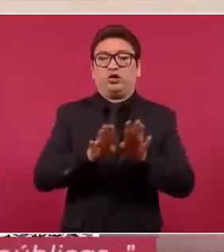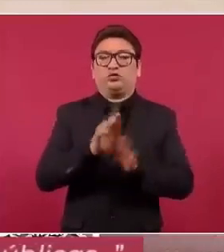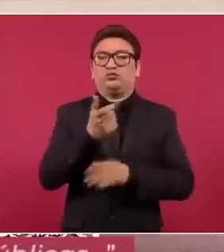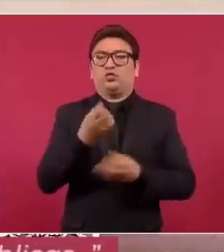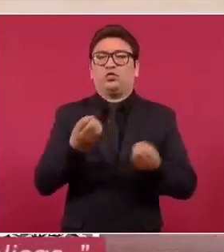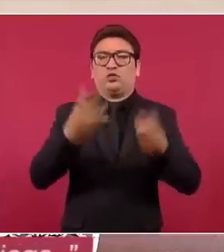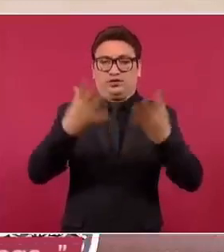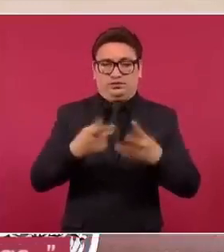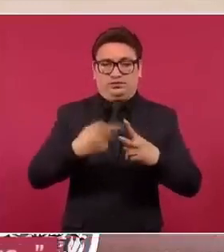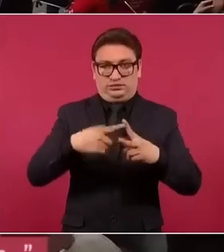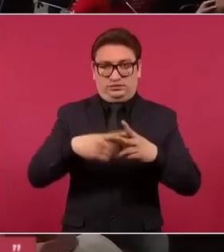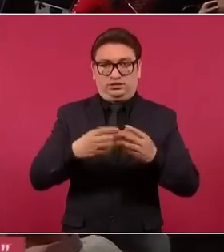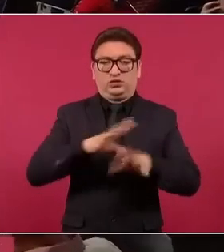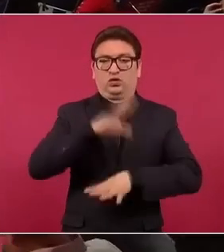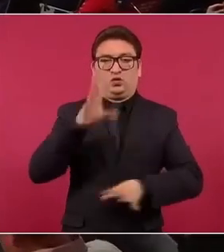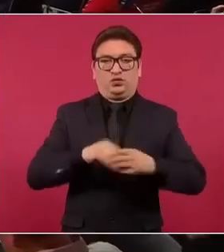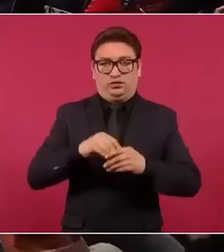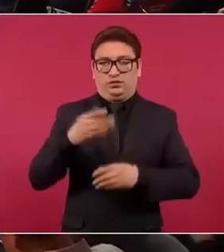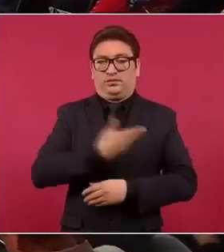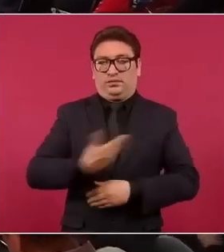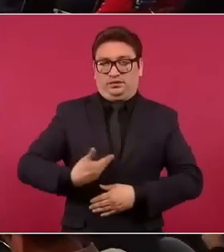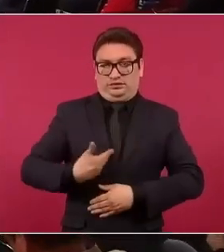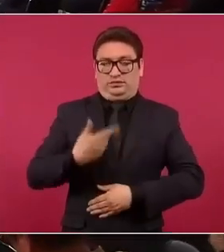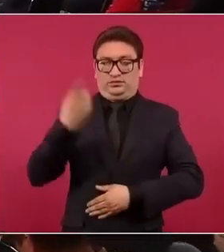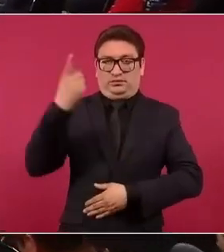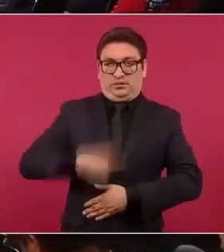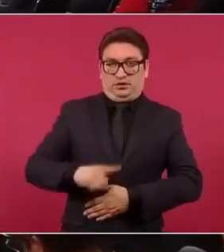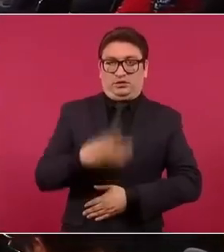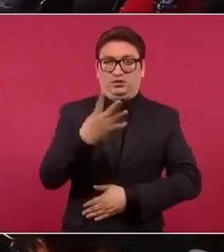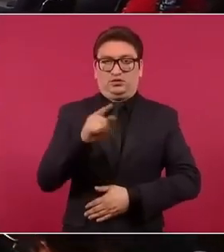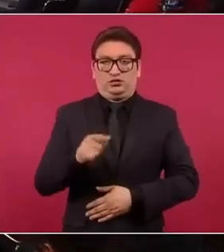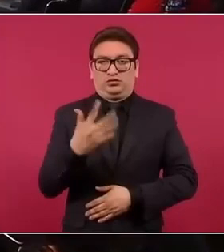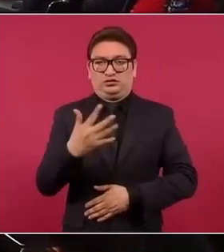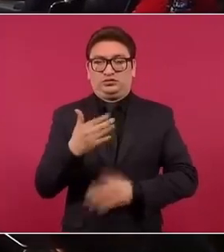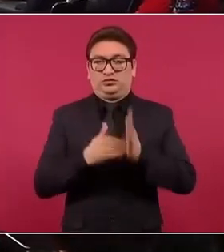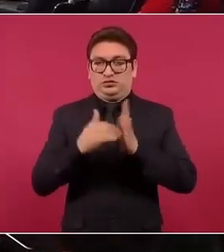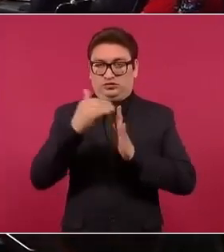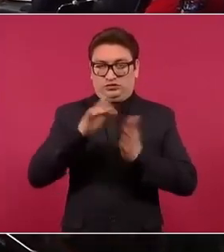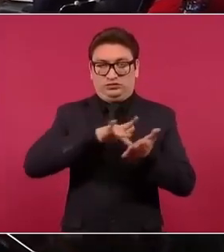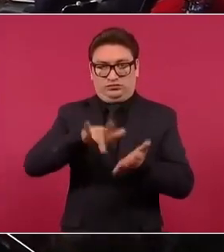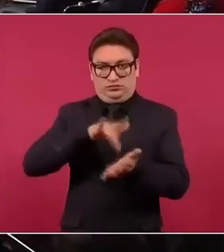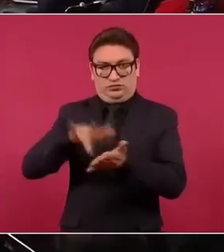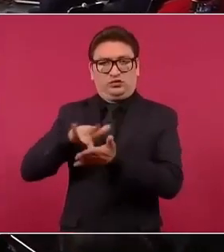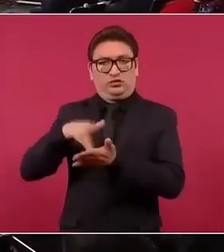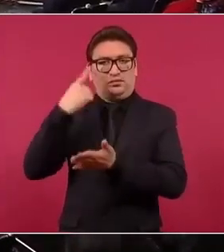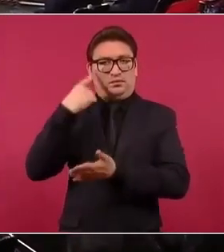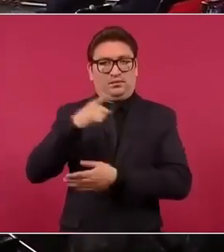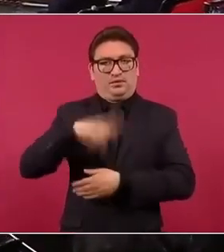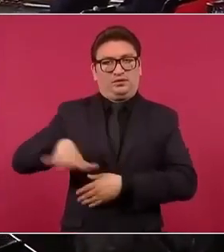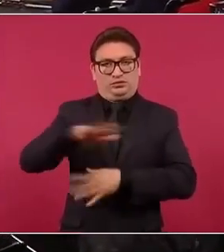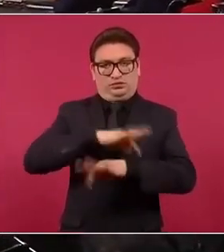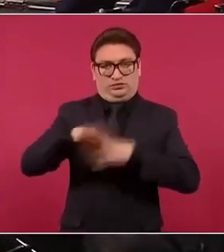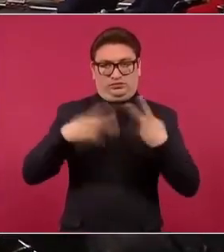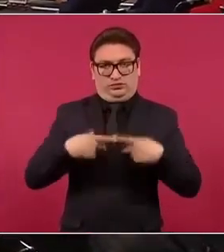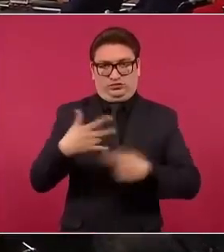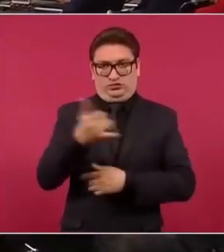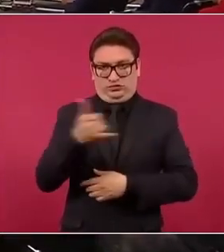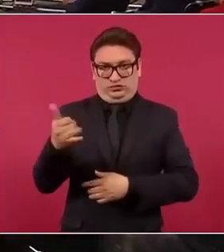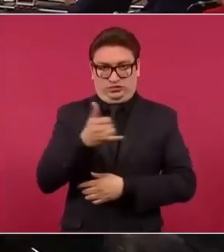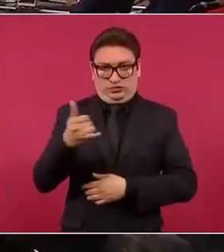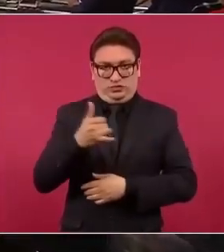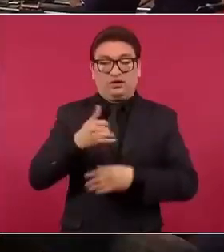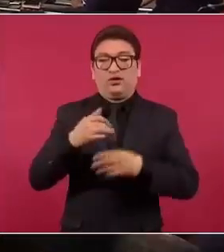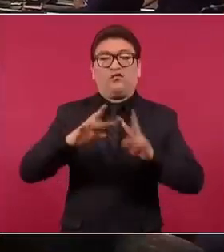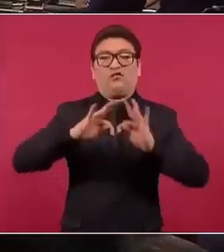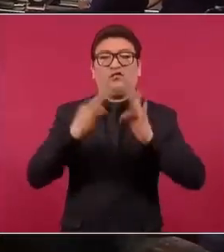se han dado en total, por instrucciones del presidente, 4.5 millones de apoyos acreditados del Infonavit en sus distintas